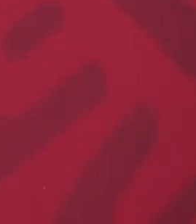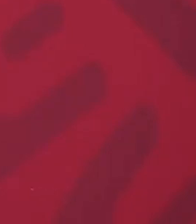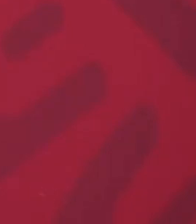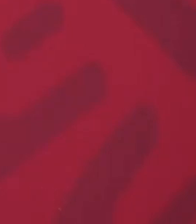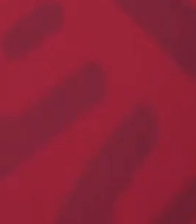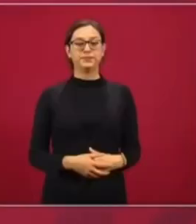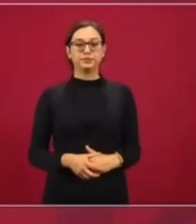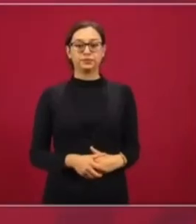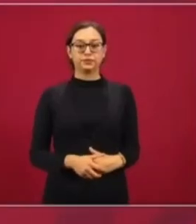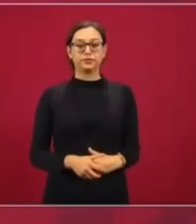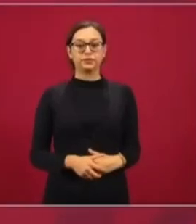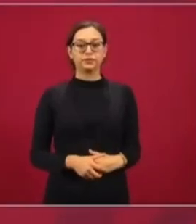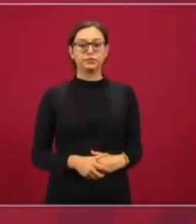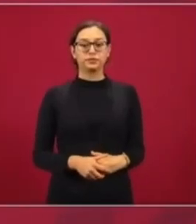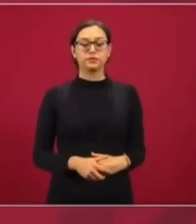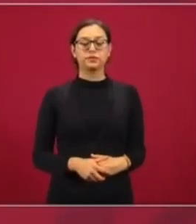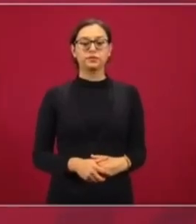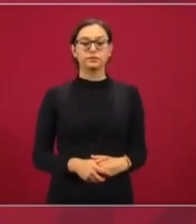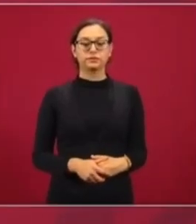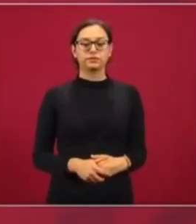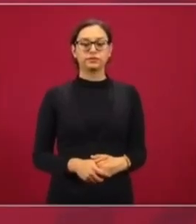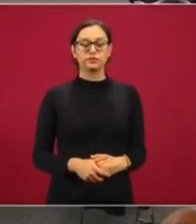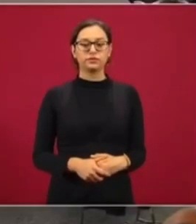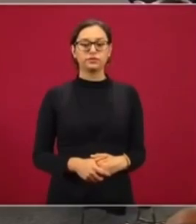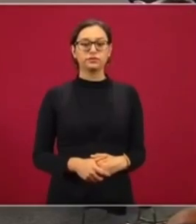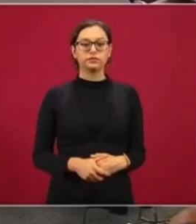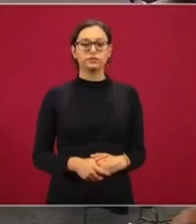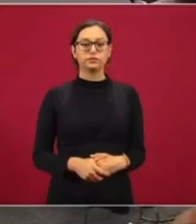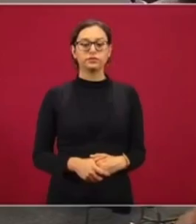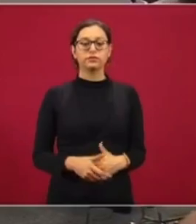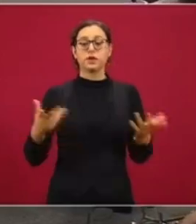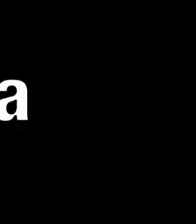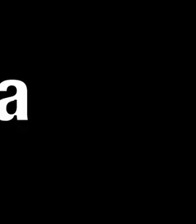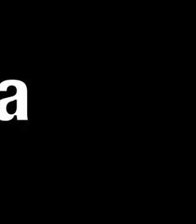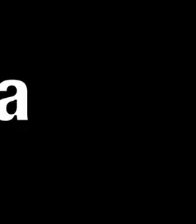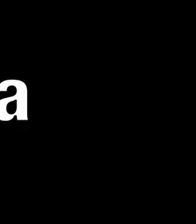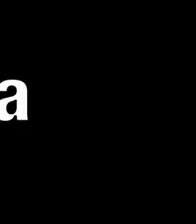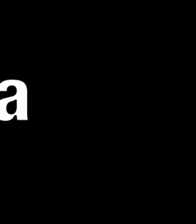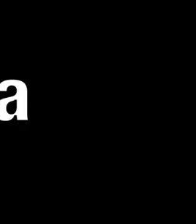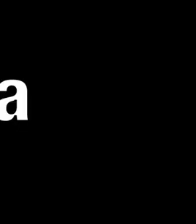constitucionalidad de la consulta y de la pregunta. Y tienen un plazo de 20 días.